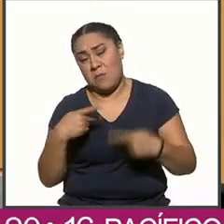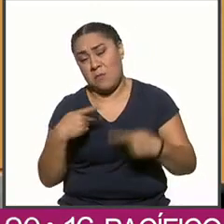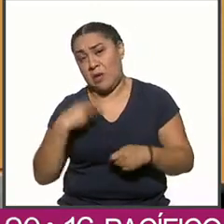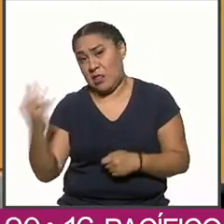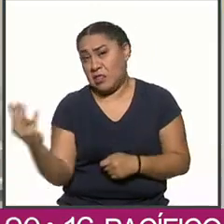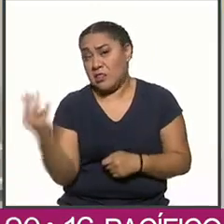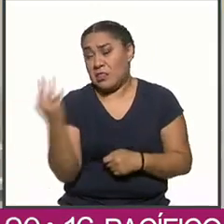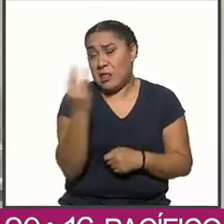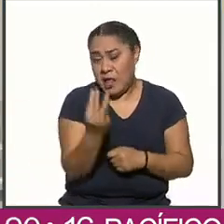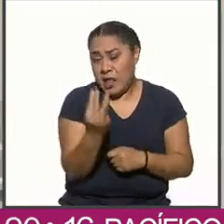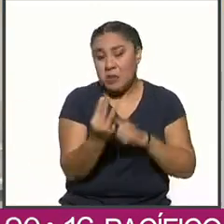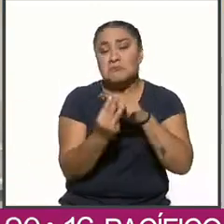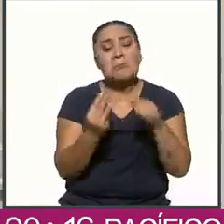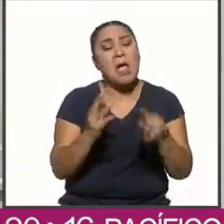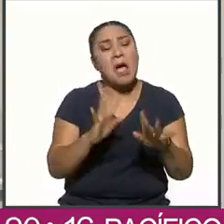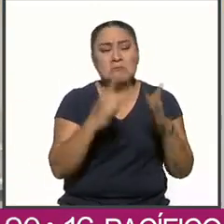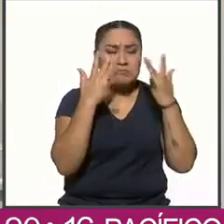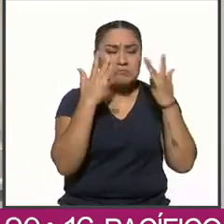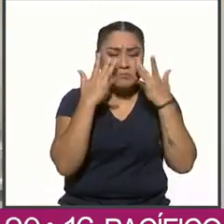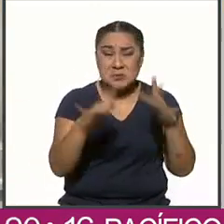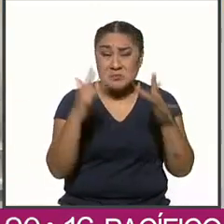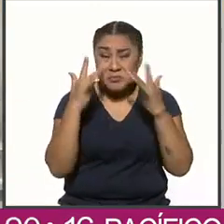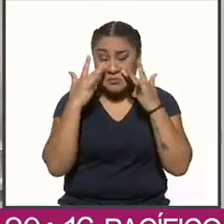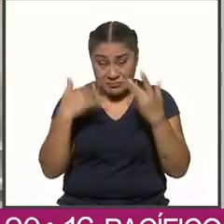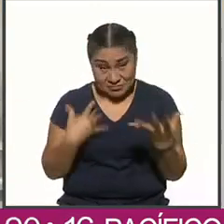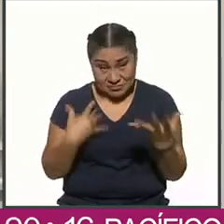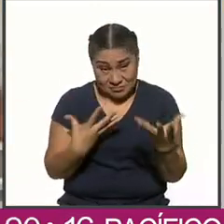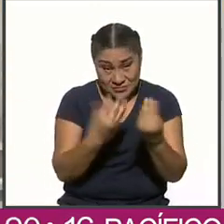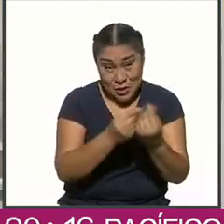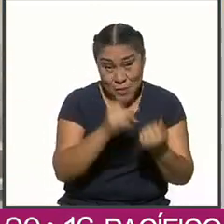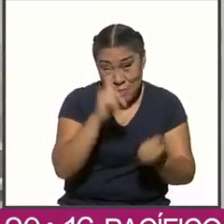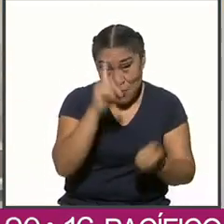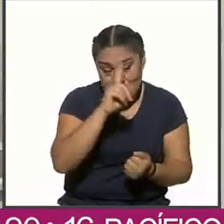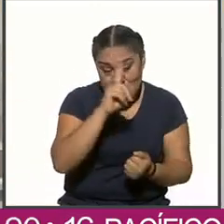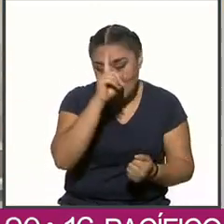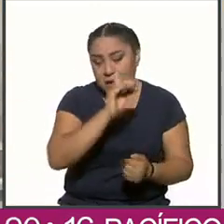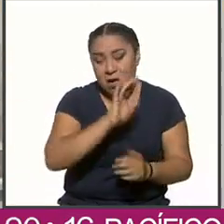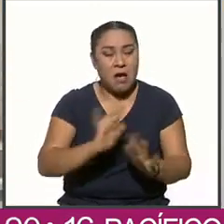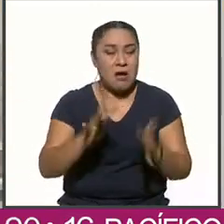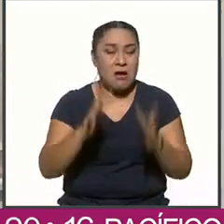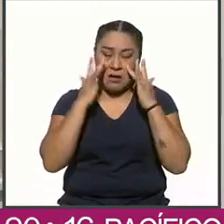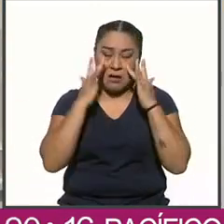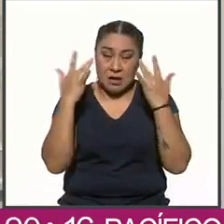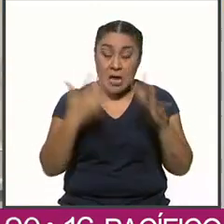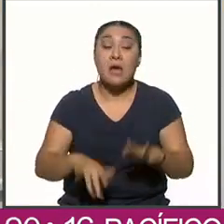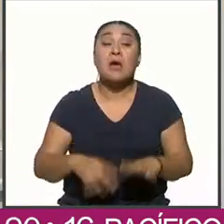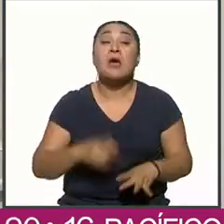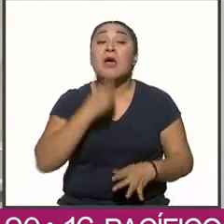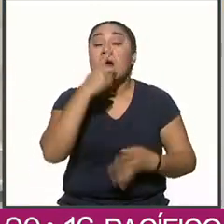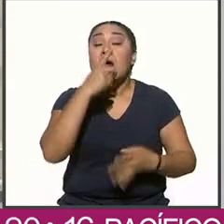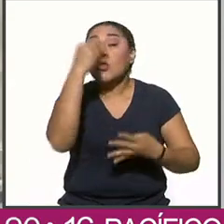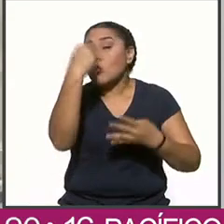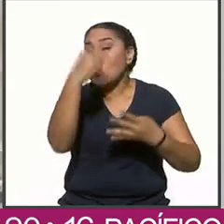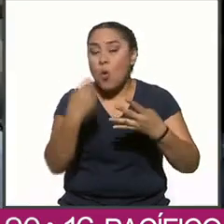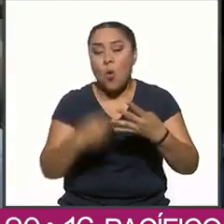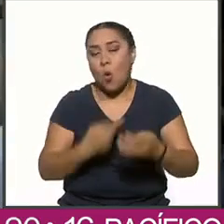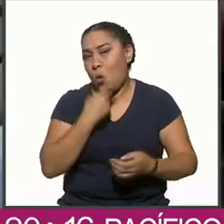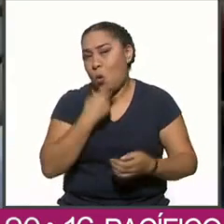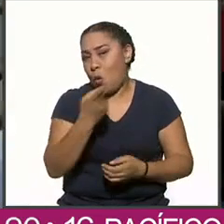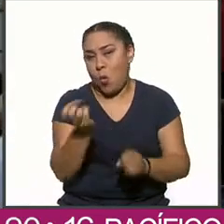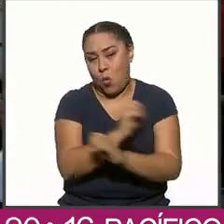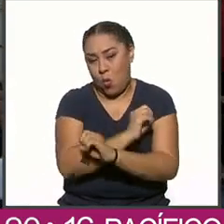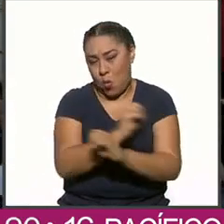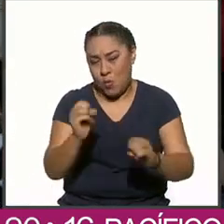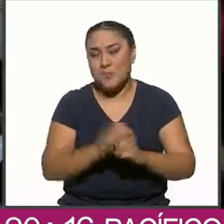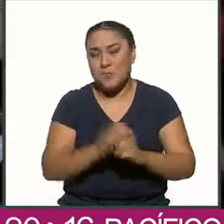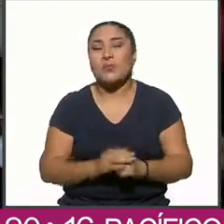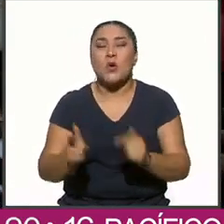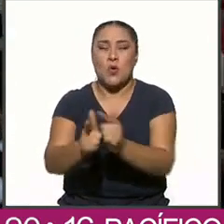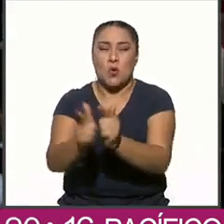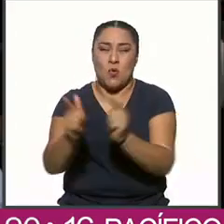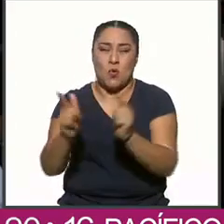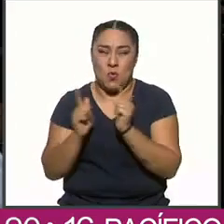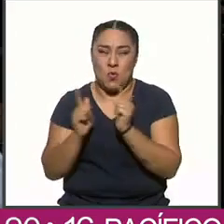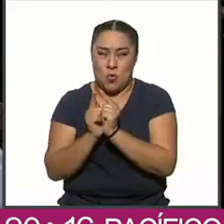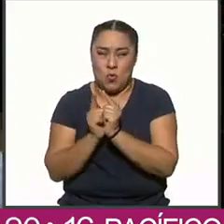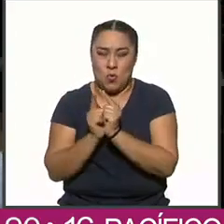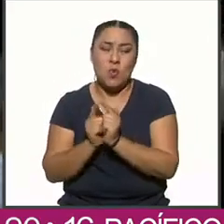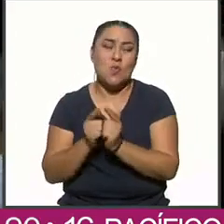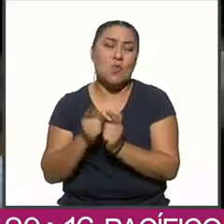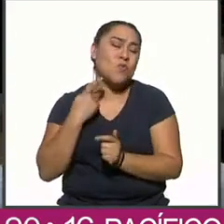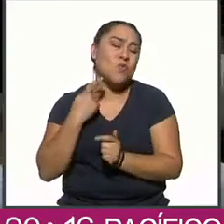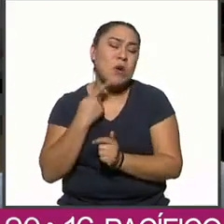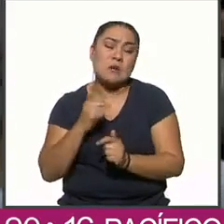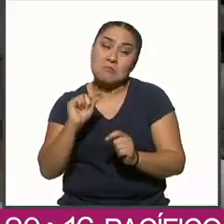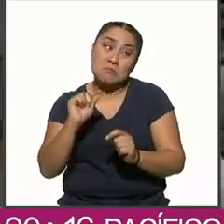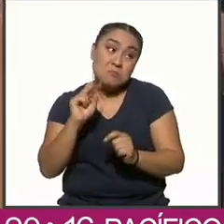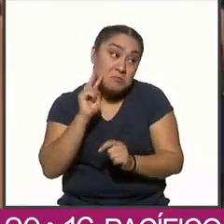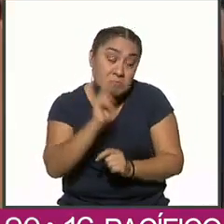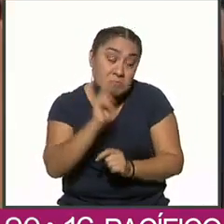también ya declinaron formar parte del consejo, aunque no reveló sus nombres. La oposición reaccionó y al ver